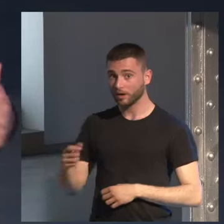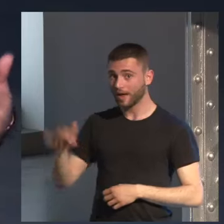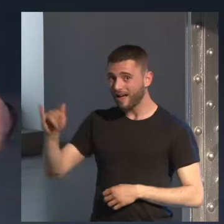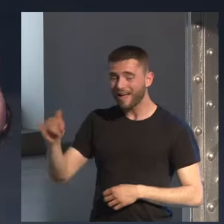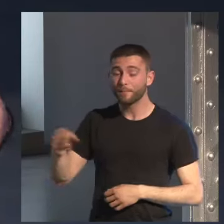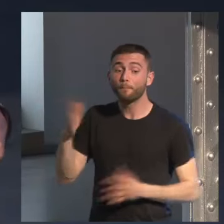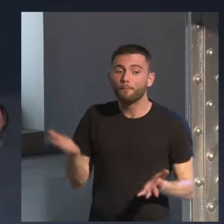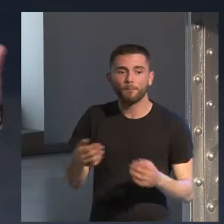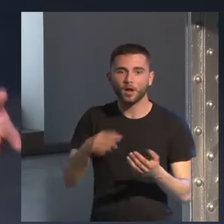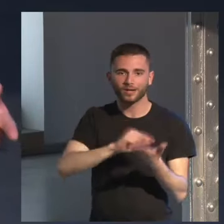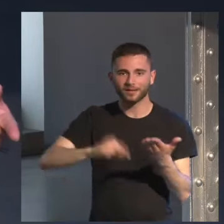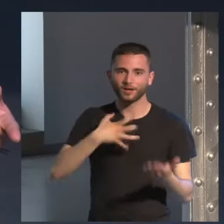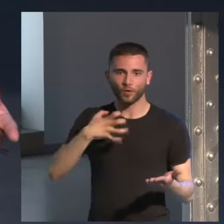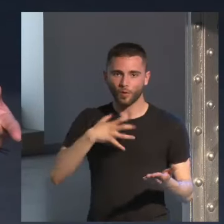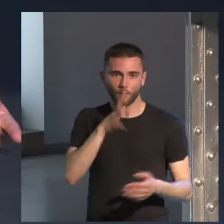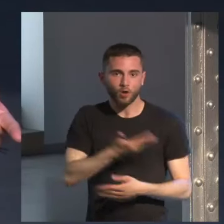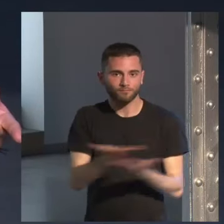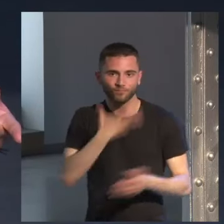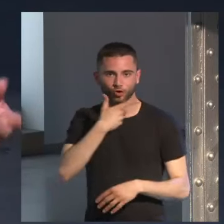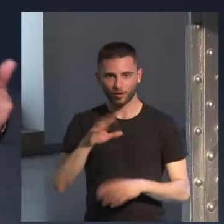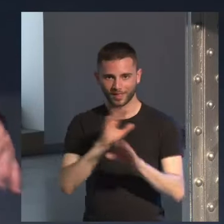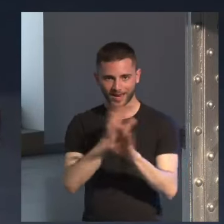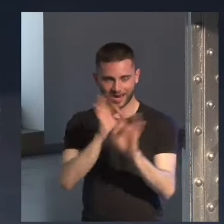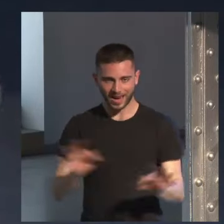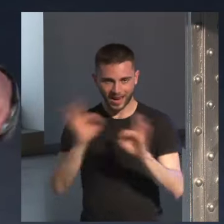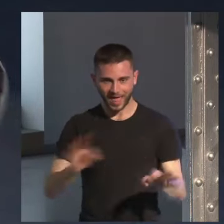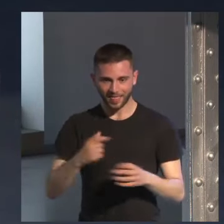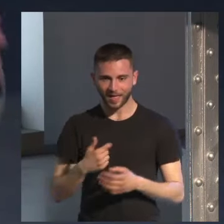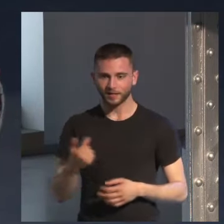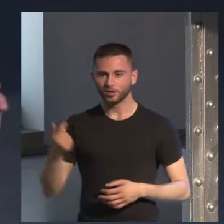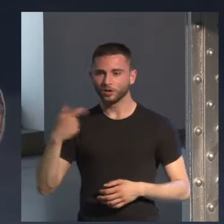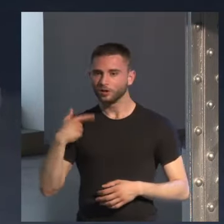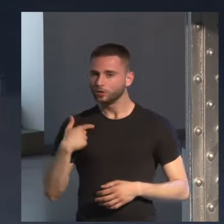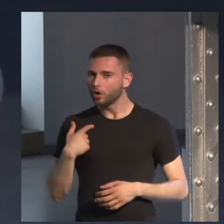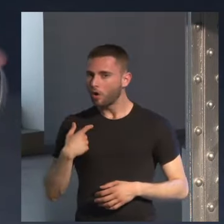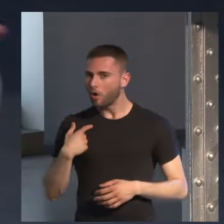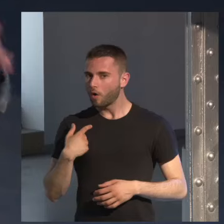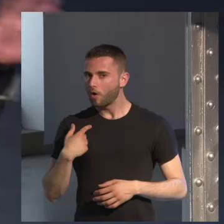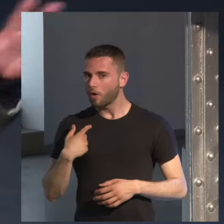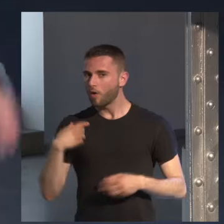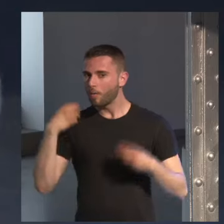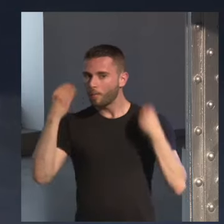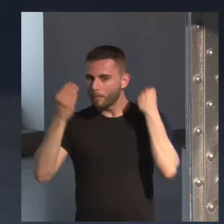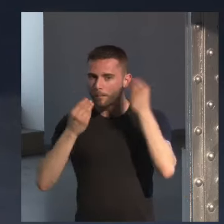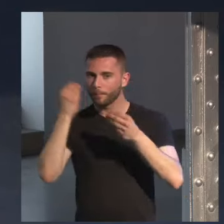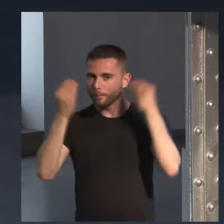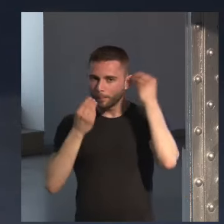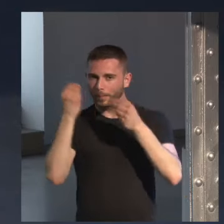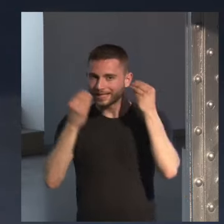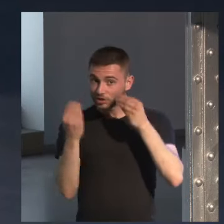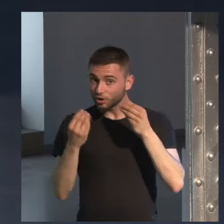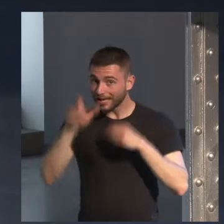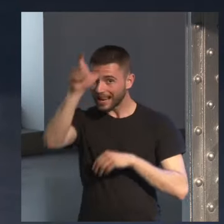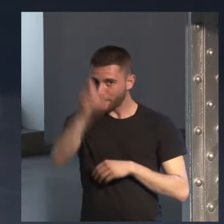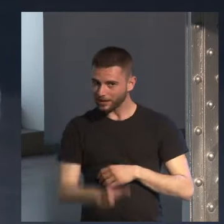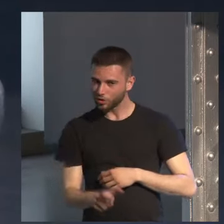un Ramón Mercader posible y que se y creo yo que se parece bastante a lo que pudo haber sido el Ramón Mercader